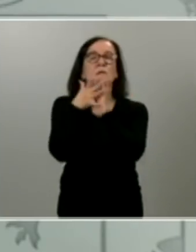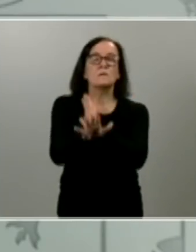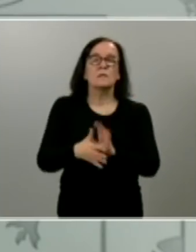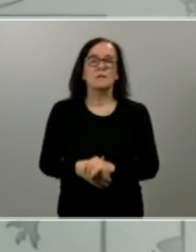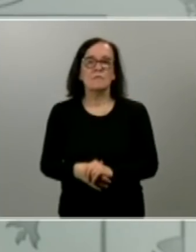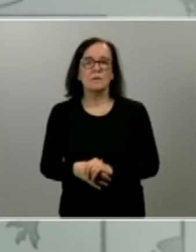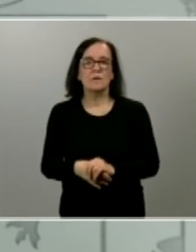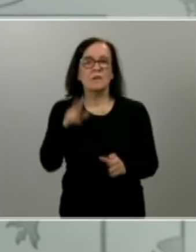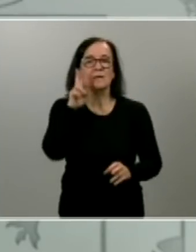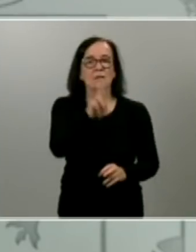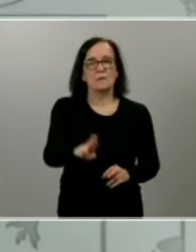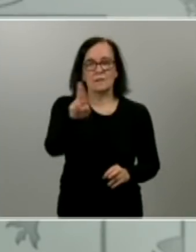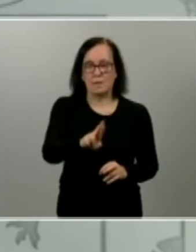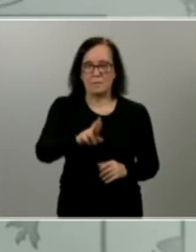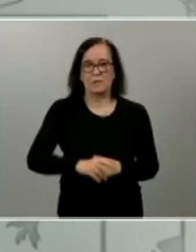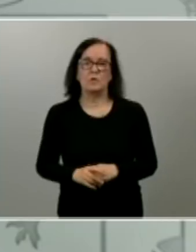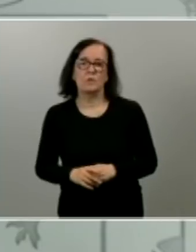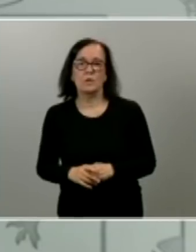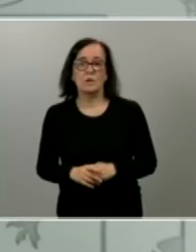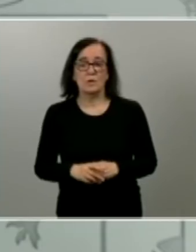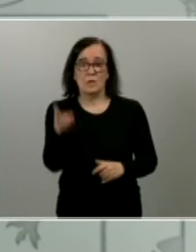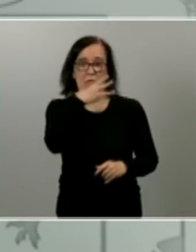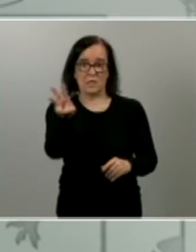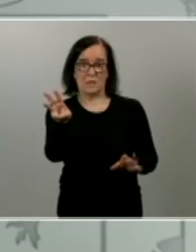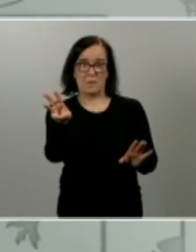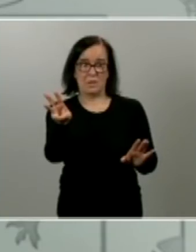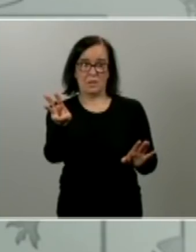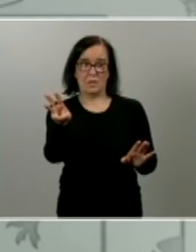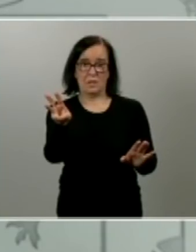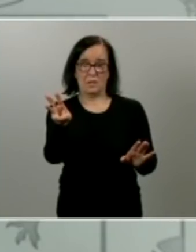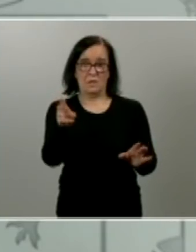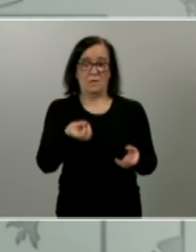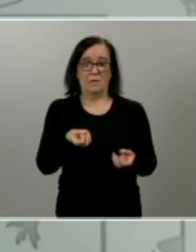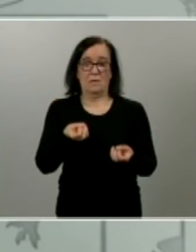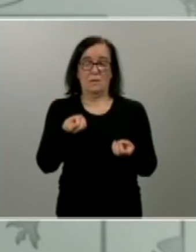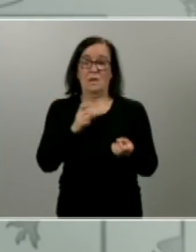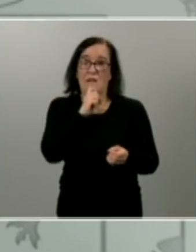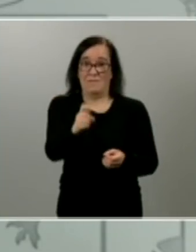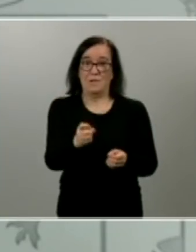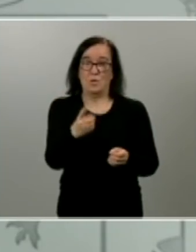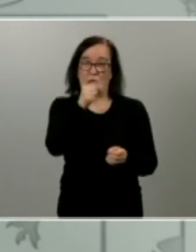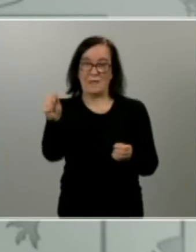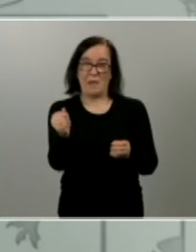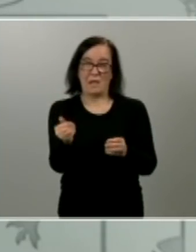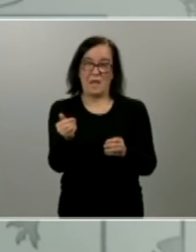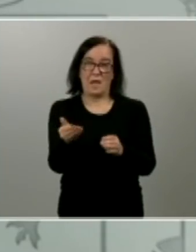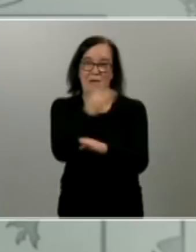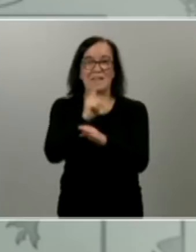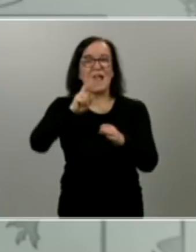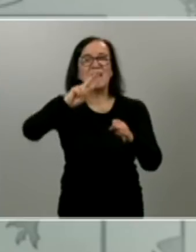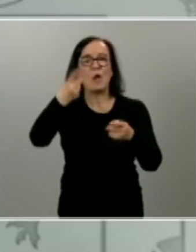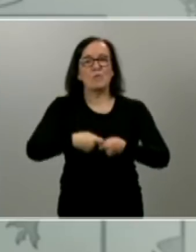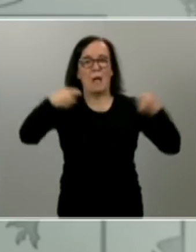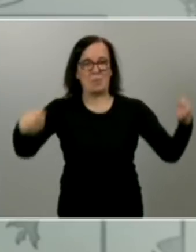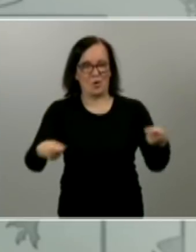insisto dentro de tres semanas porque lo estamos anunciando una semana antes de que venza la segunda prórroga del estado de alarma es decir